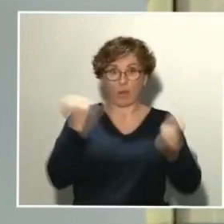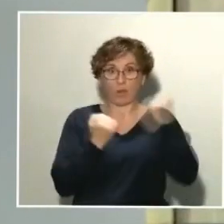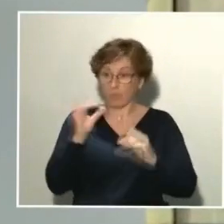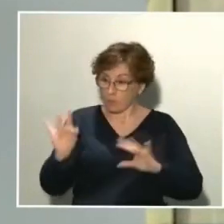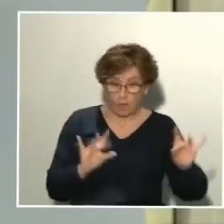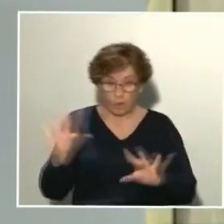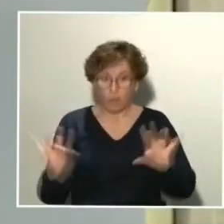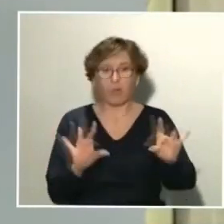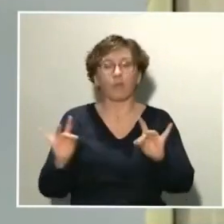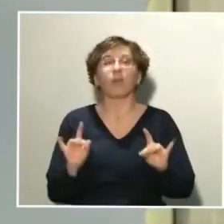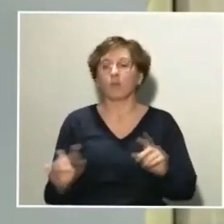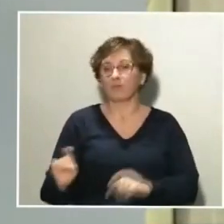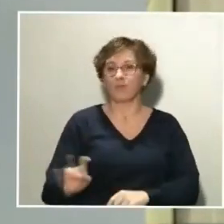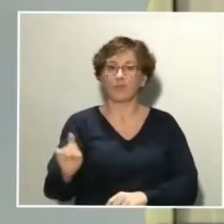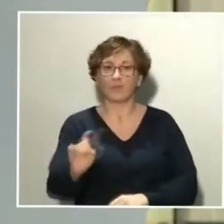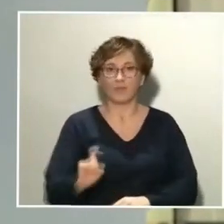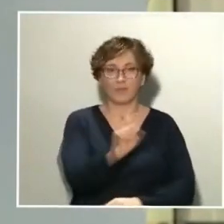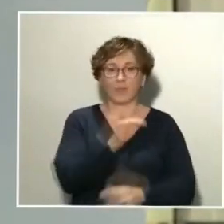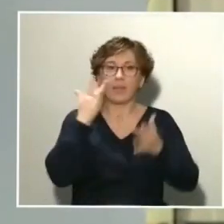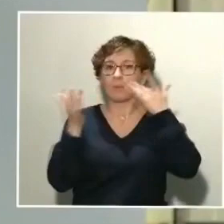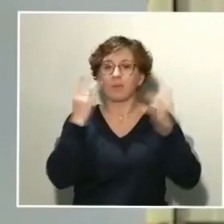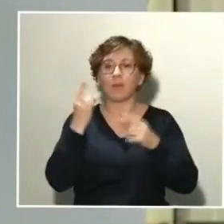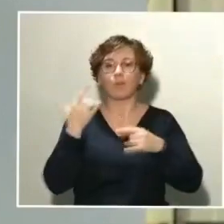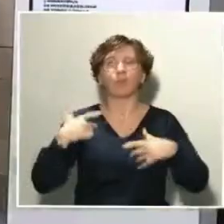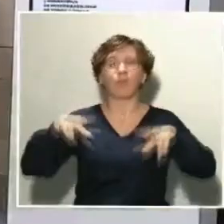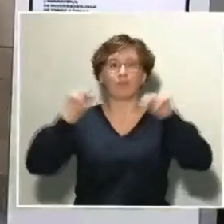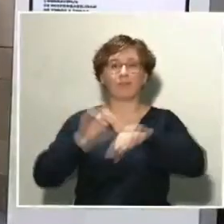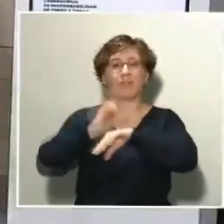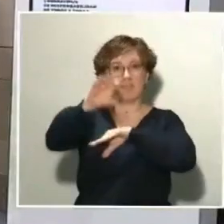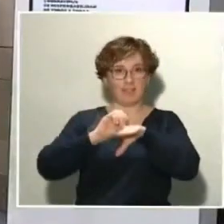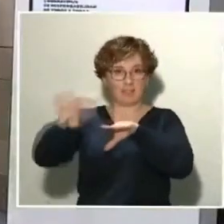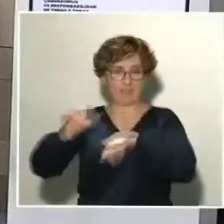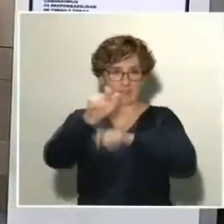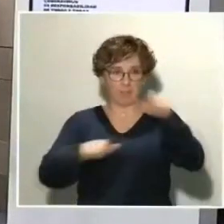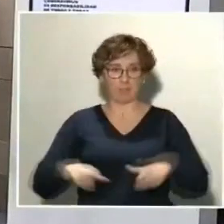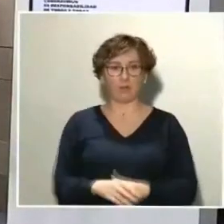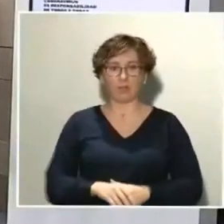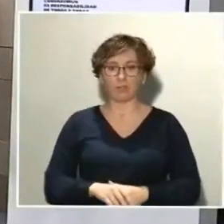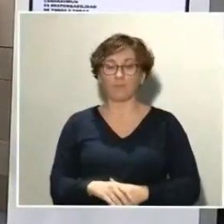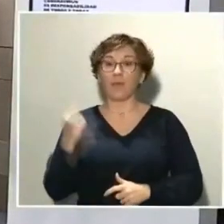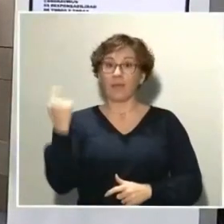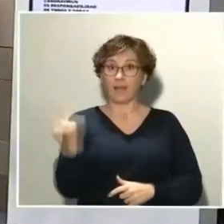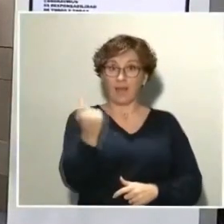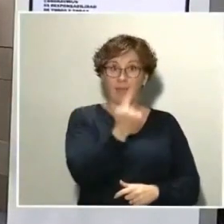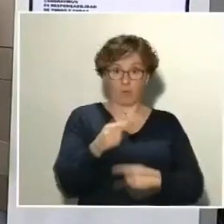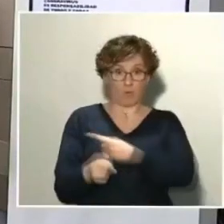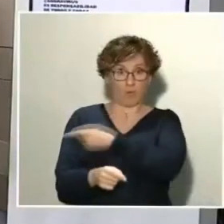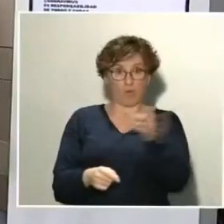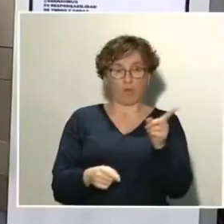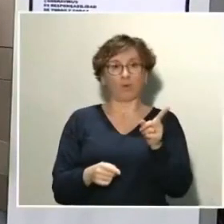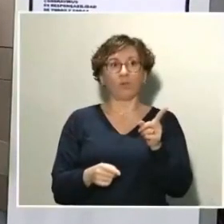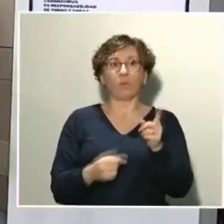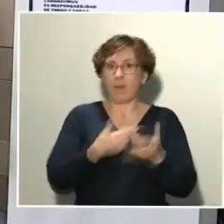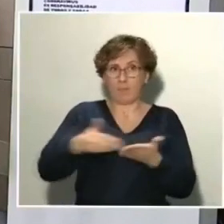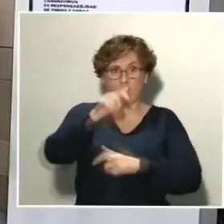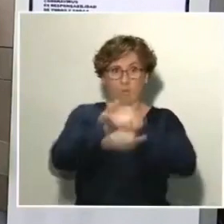una vez después de cada servicio. Cada uno de ustedes se convierte para millones de españoles y españolas también en un ejemplo. Y en ese sentido, al